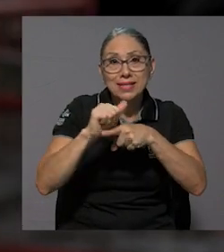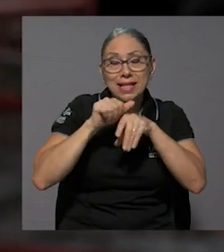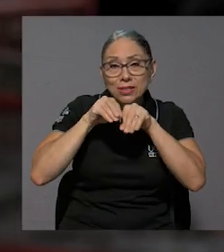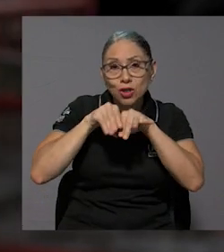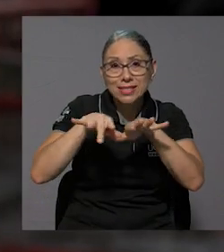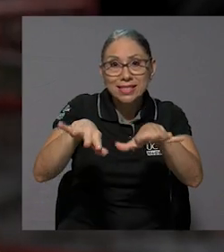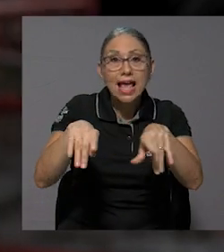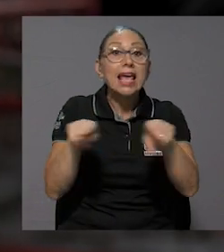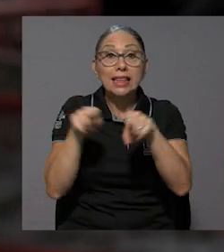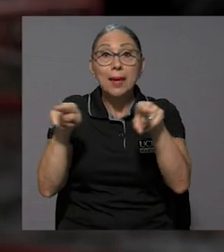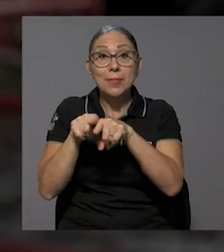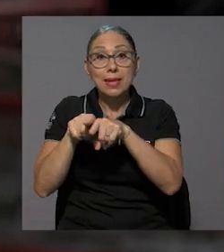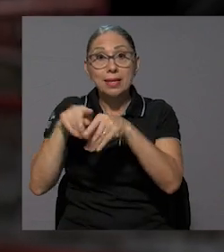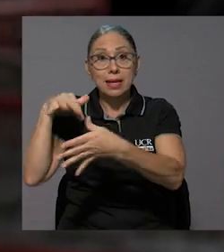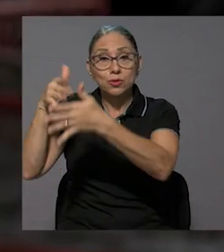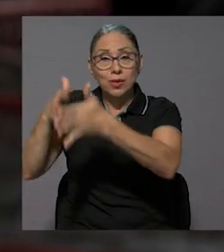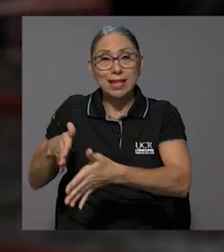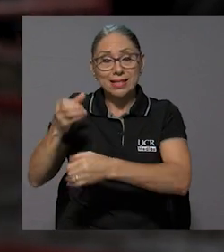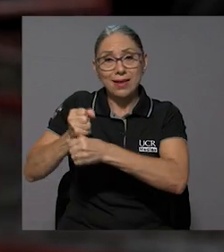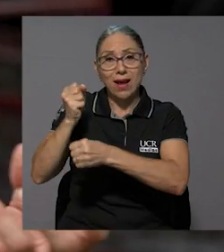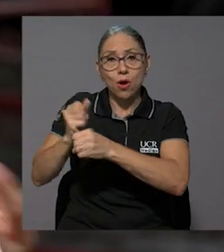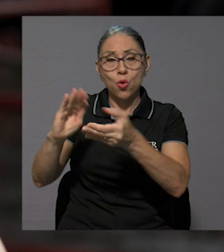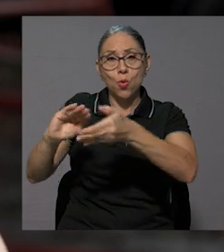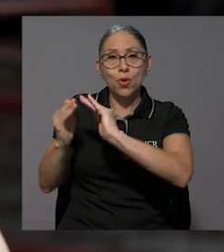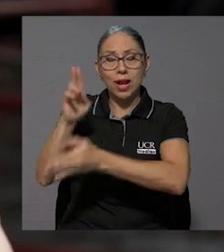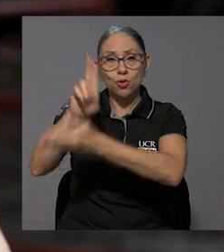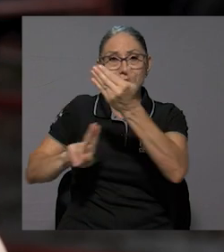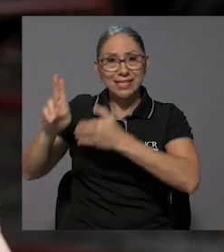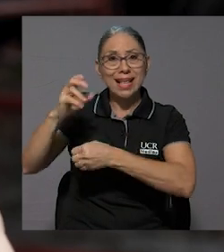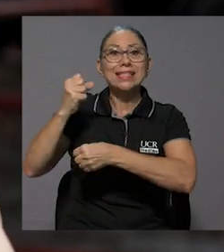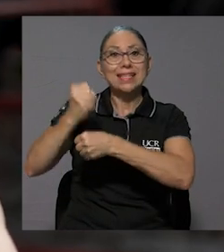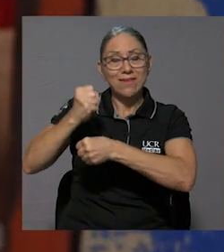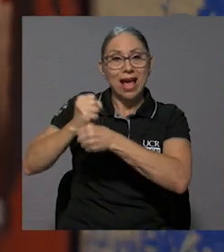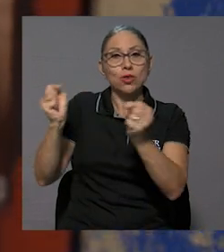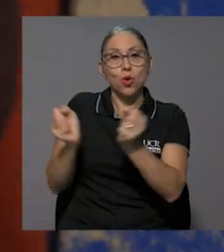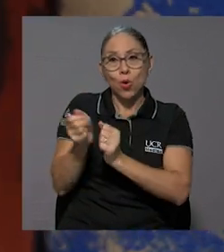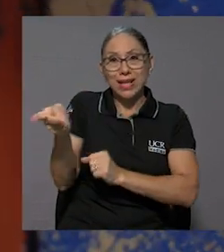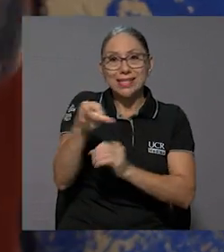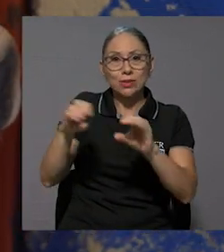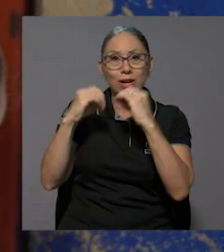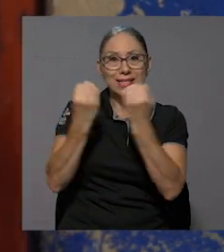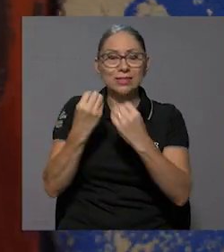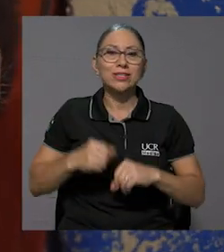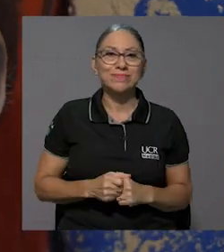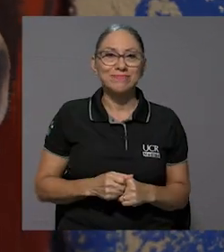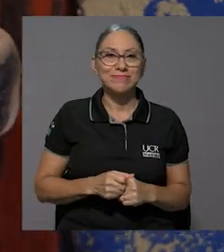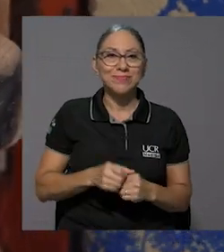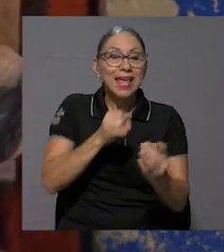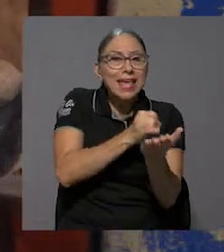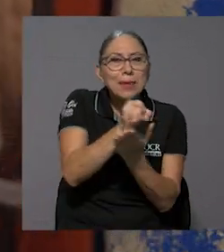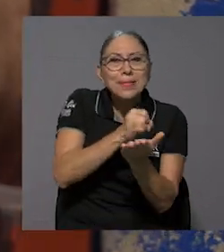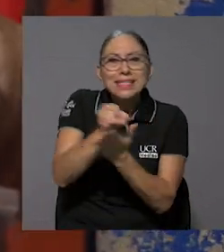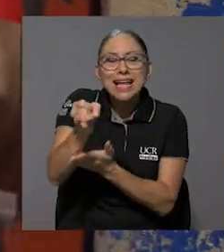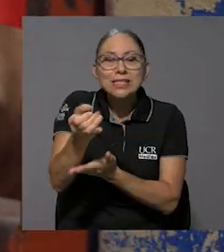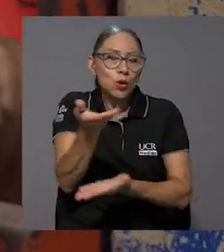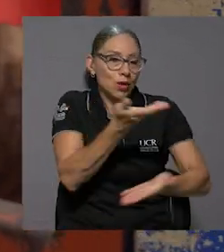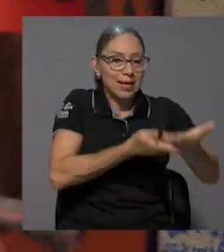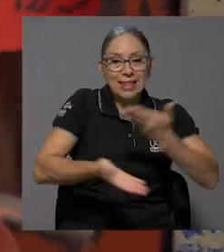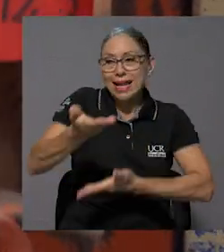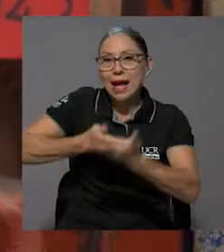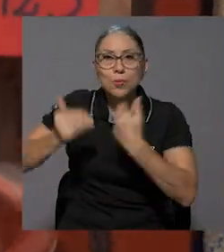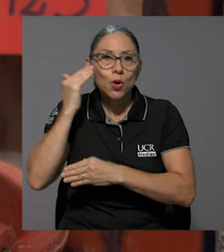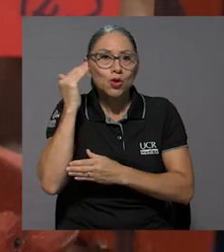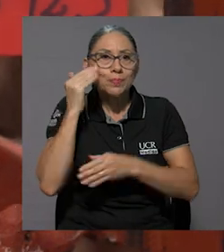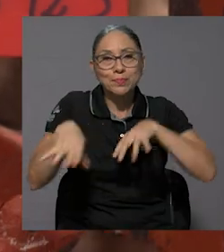estudiantes de trabajo comunal universitario trabajando con estas organizaciones. La investigación, el intercambio de